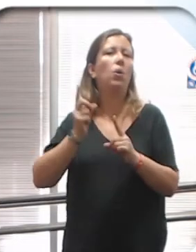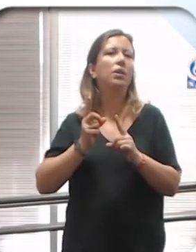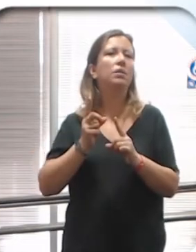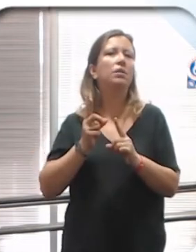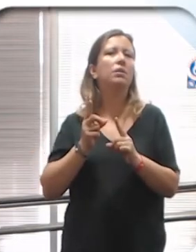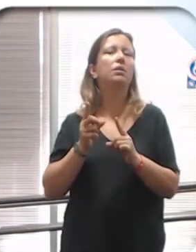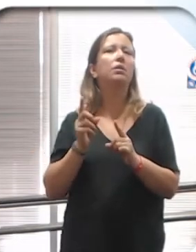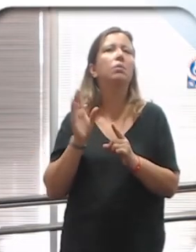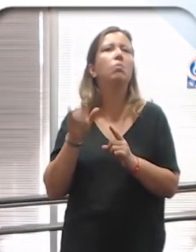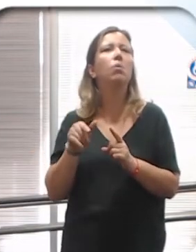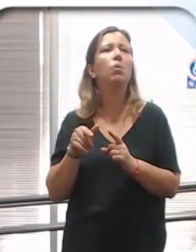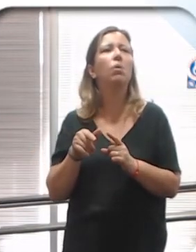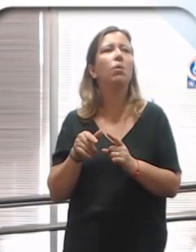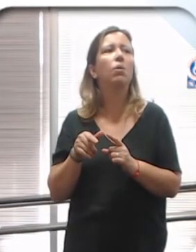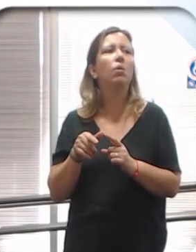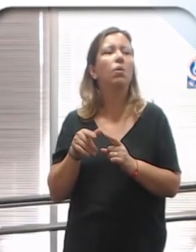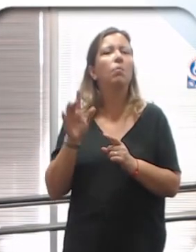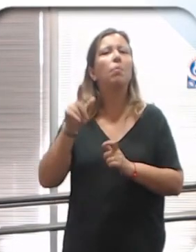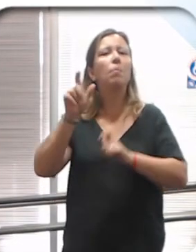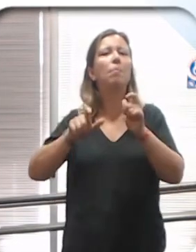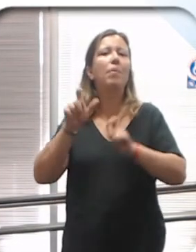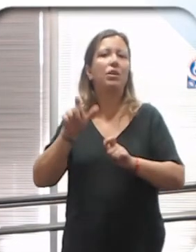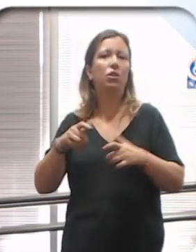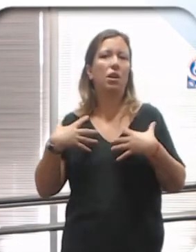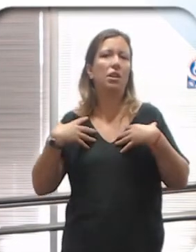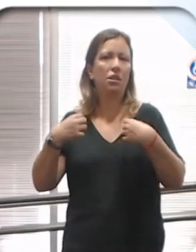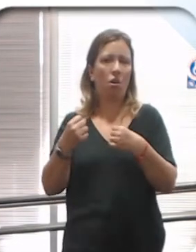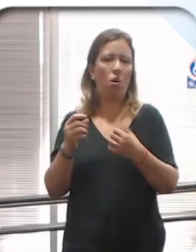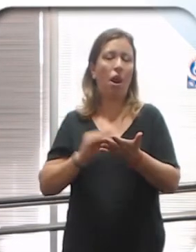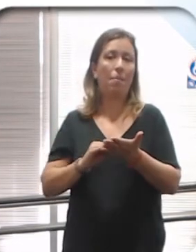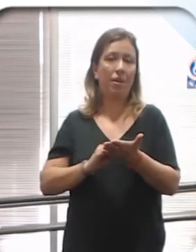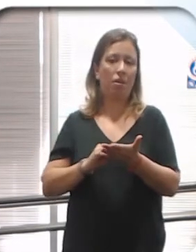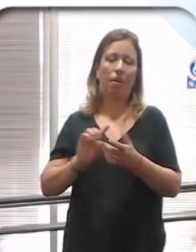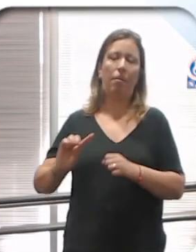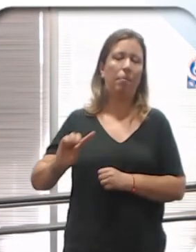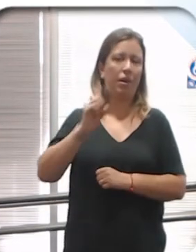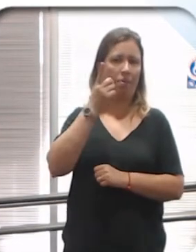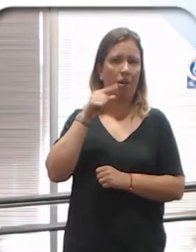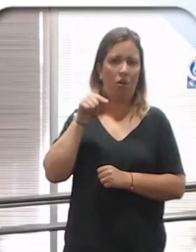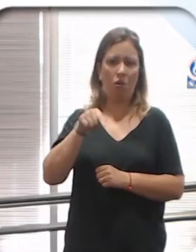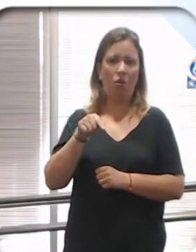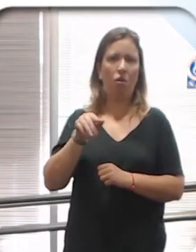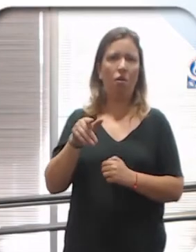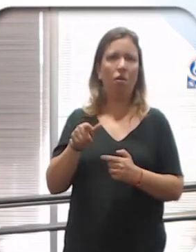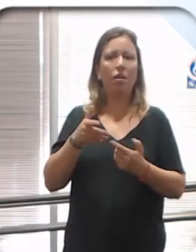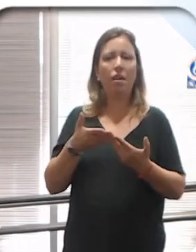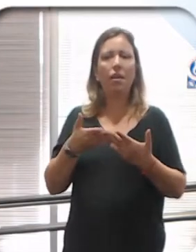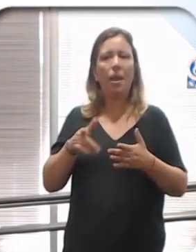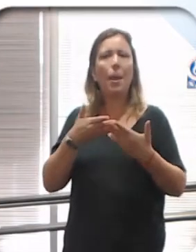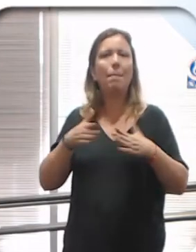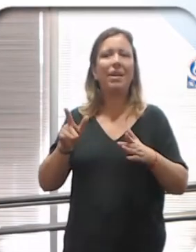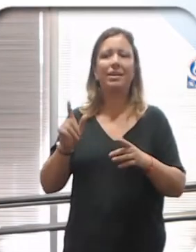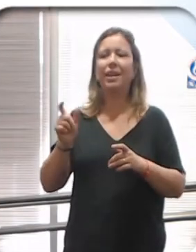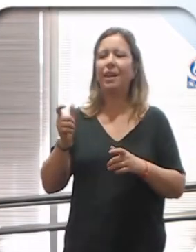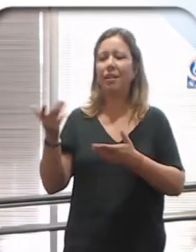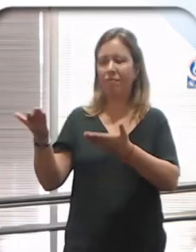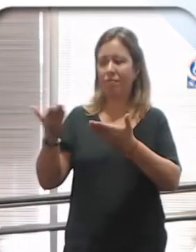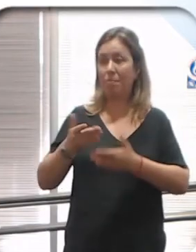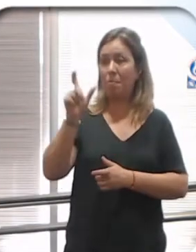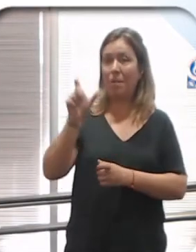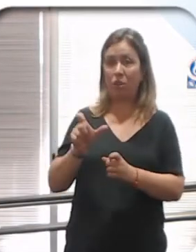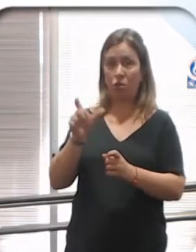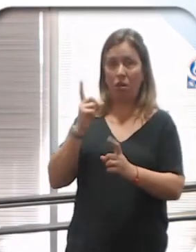con lo que es el personal de salud y administrativo, que son los primeros que reciben a esa persona.